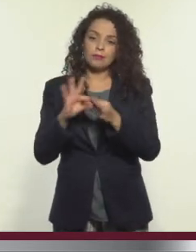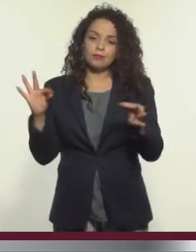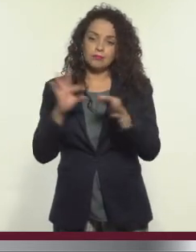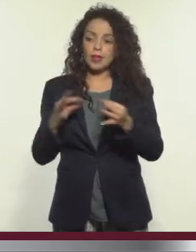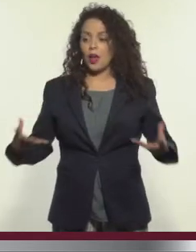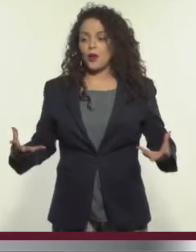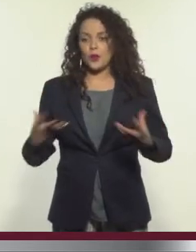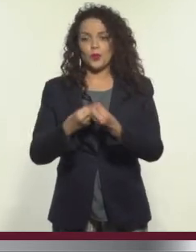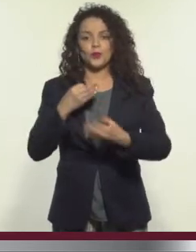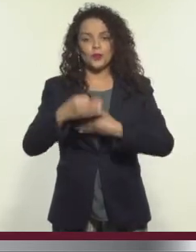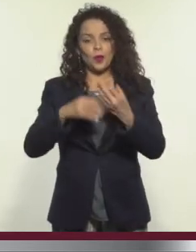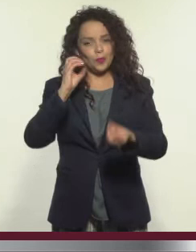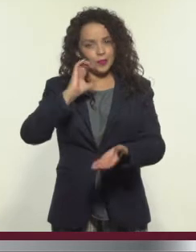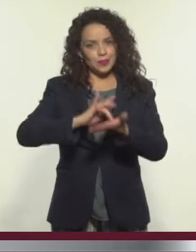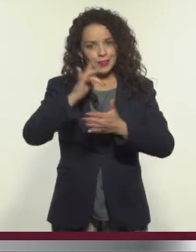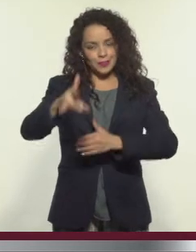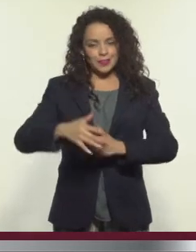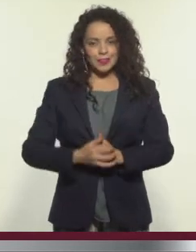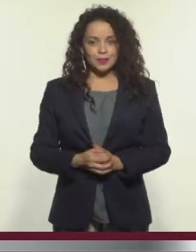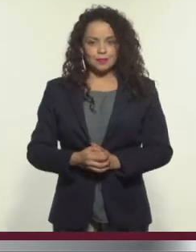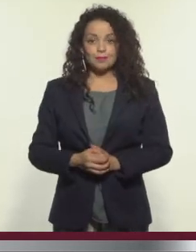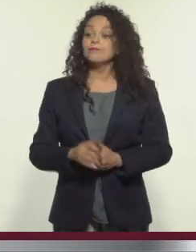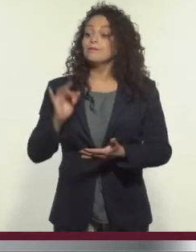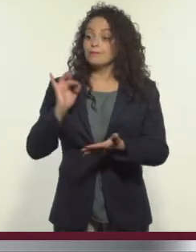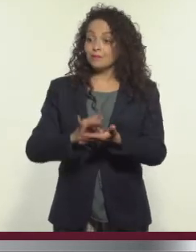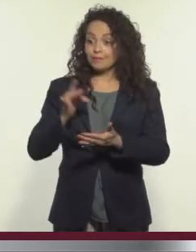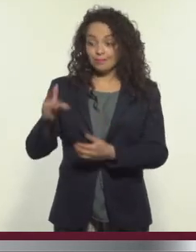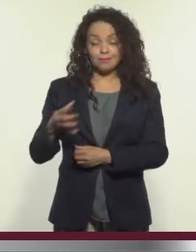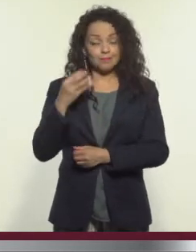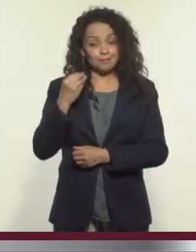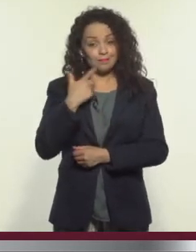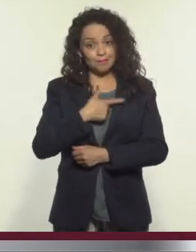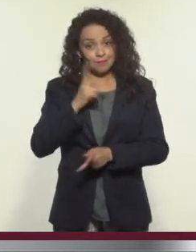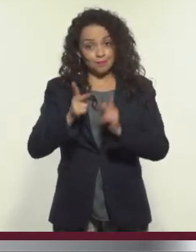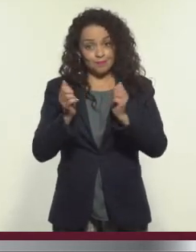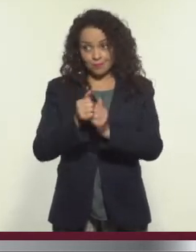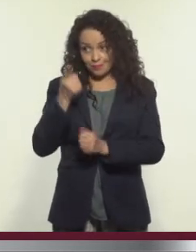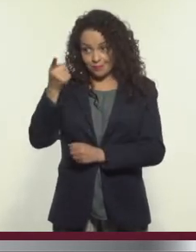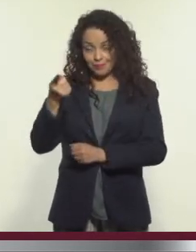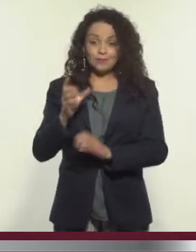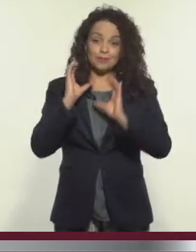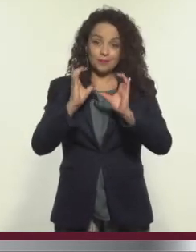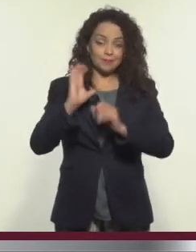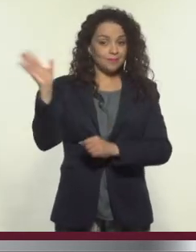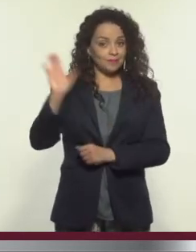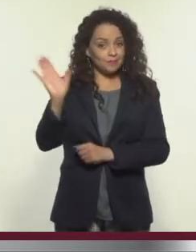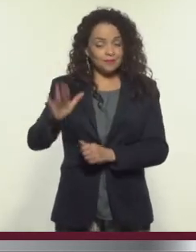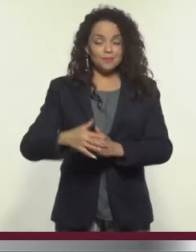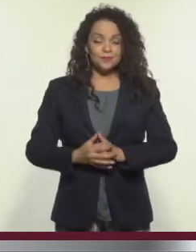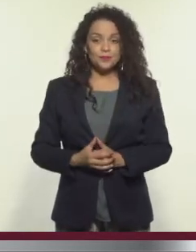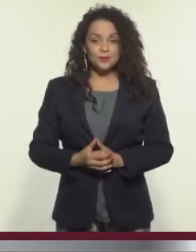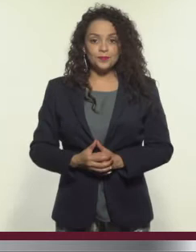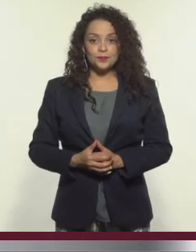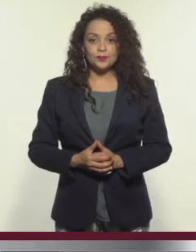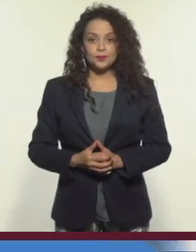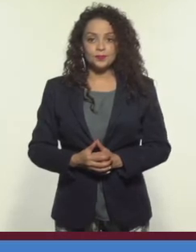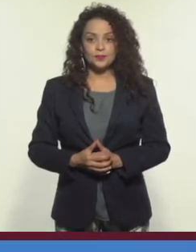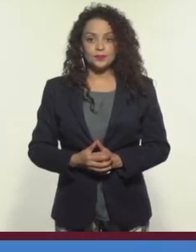contarnos entre todos. Muchas gracias. Gracias. Fue un placer platicar contigo. Cuídate. Nos vemos.